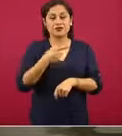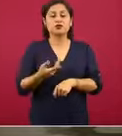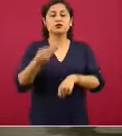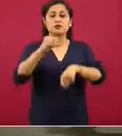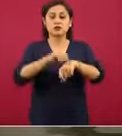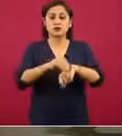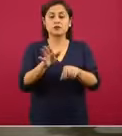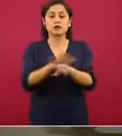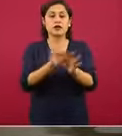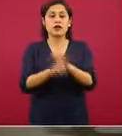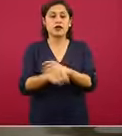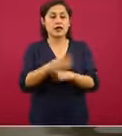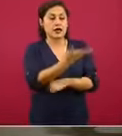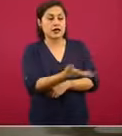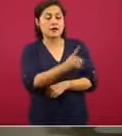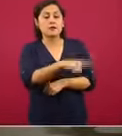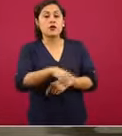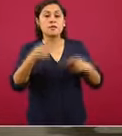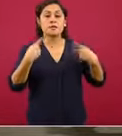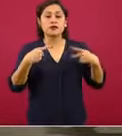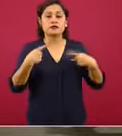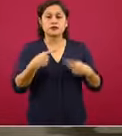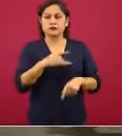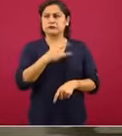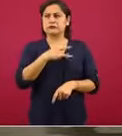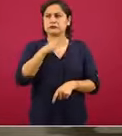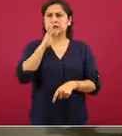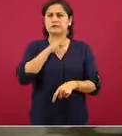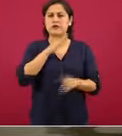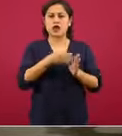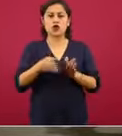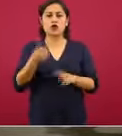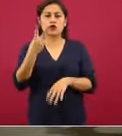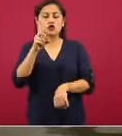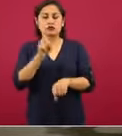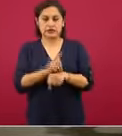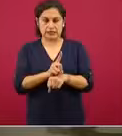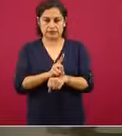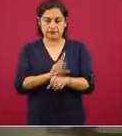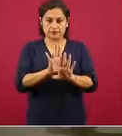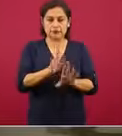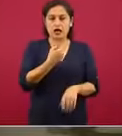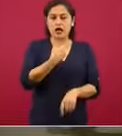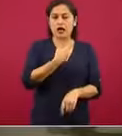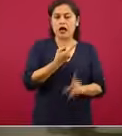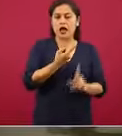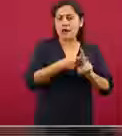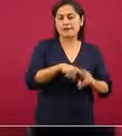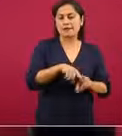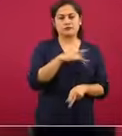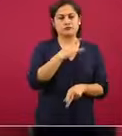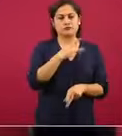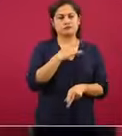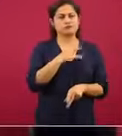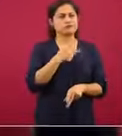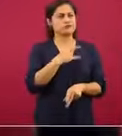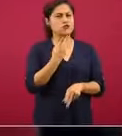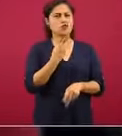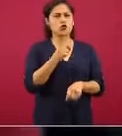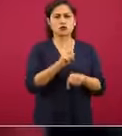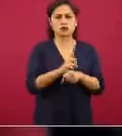llegaron en los primeros dos días, que después de inicio de síntomas acudieron, acudieron a un centro de salud,